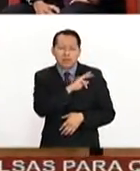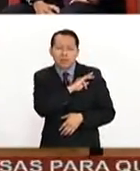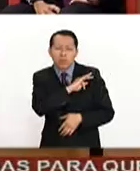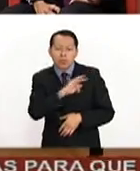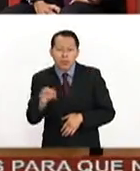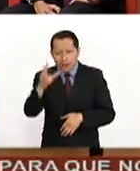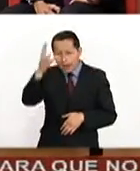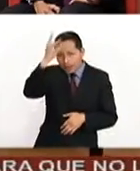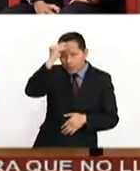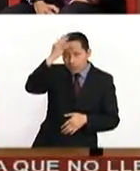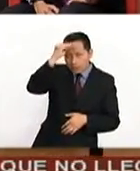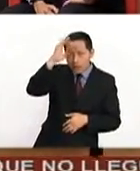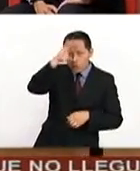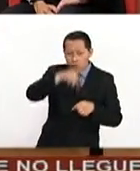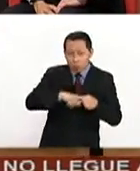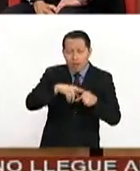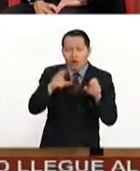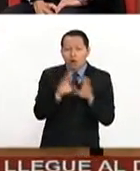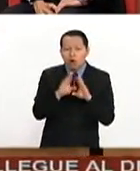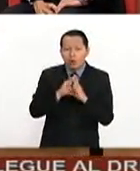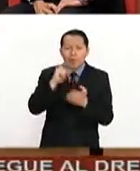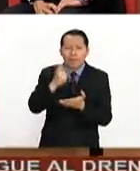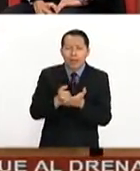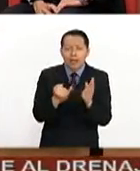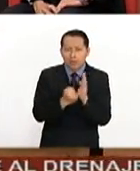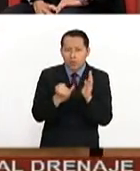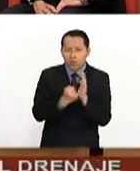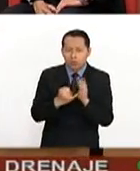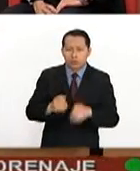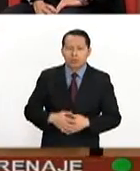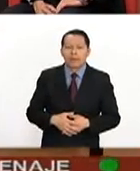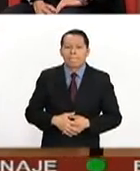aprendan la cultura de cómo pagar los impuestos.